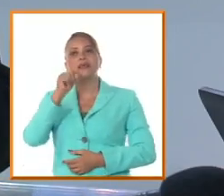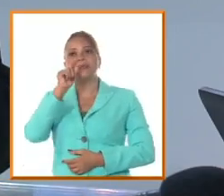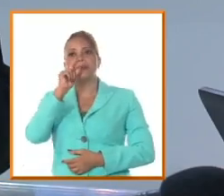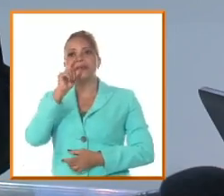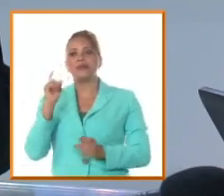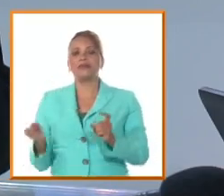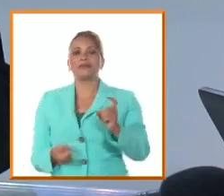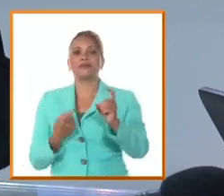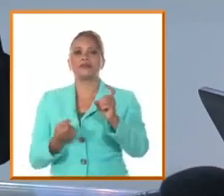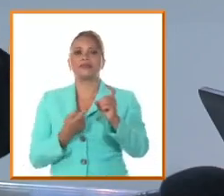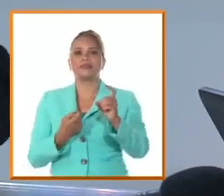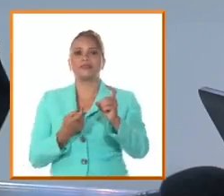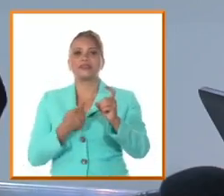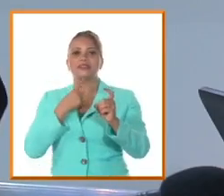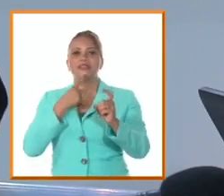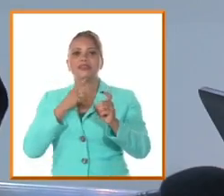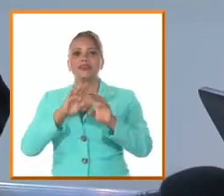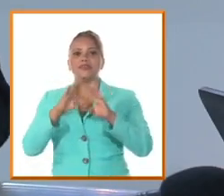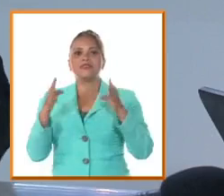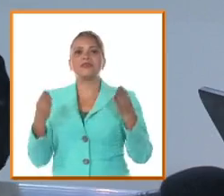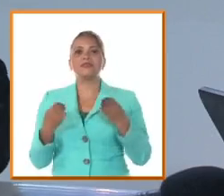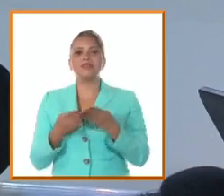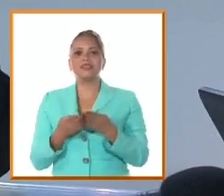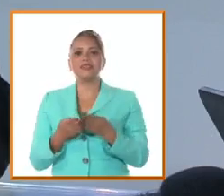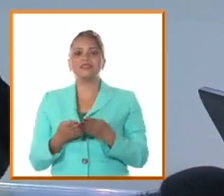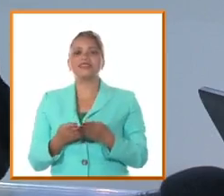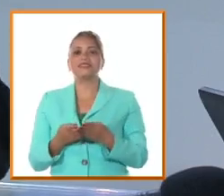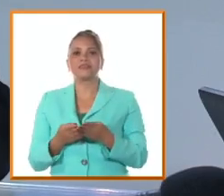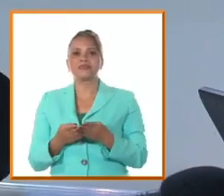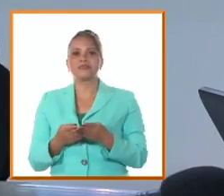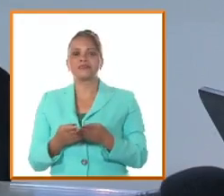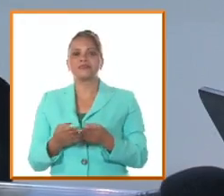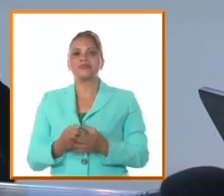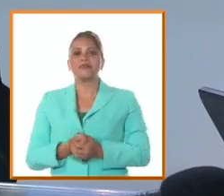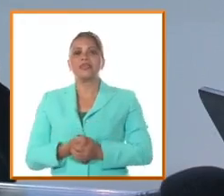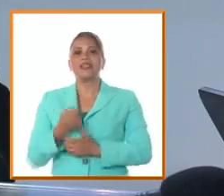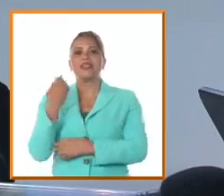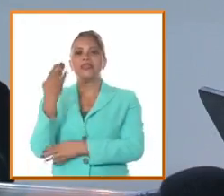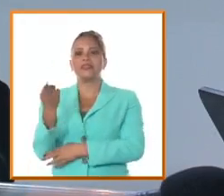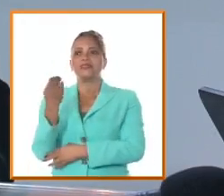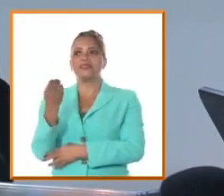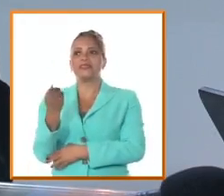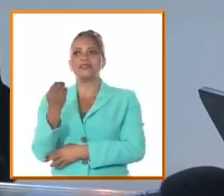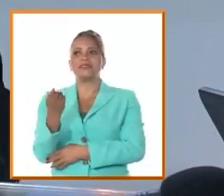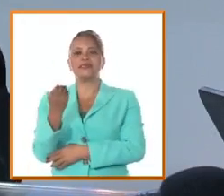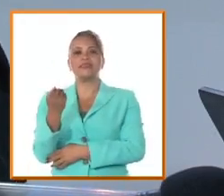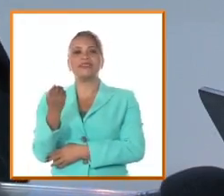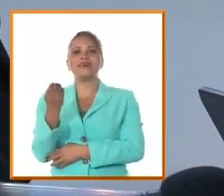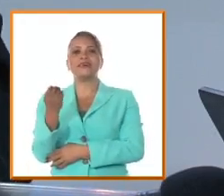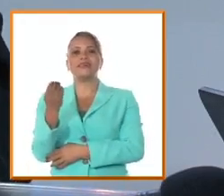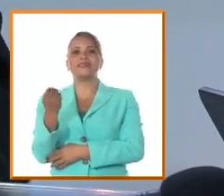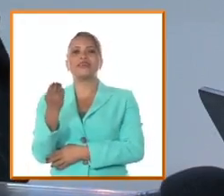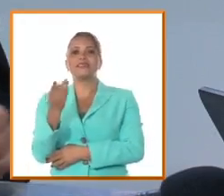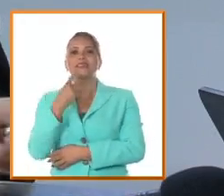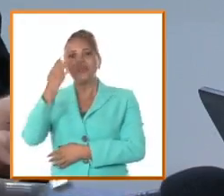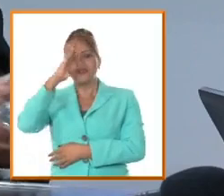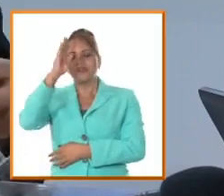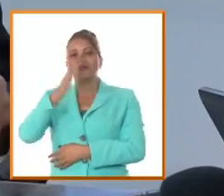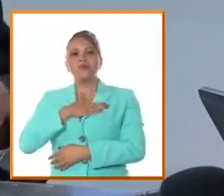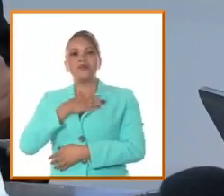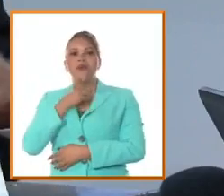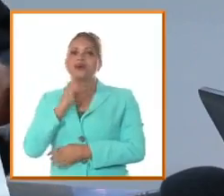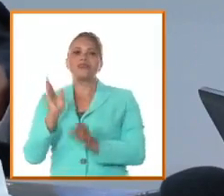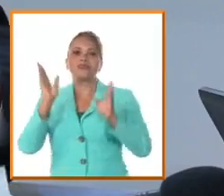cabildeos las torpes dilaciones las demandas que humillan Cuba no tiene más